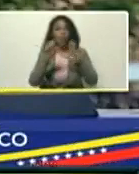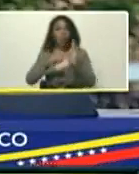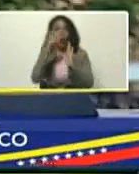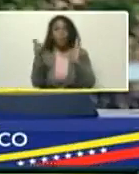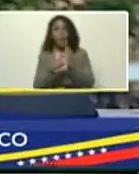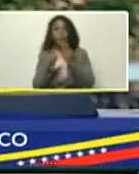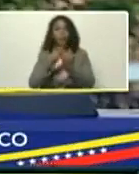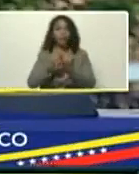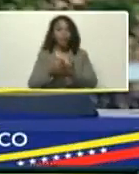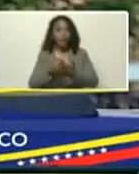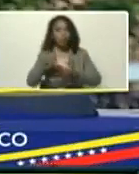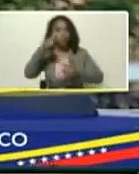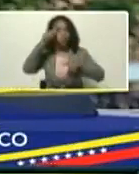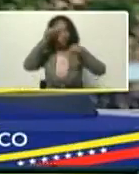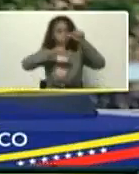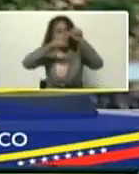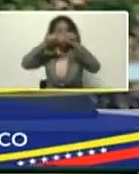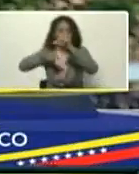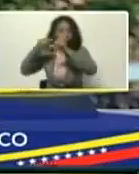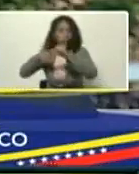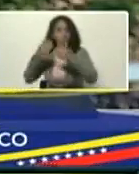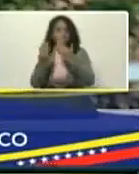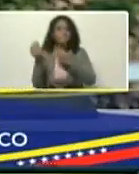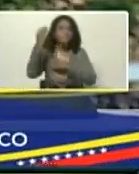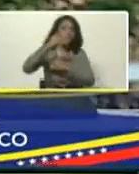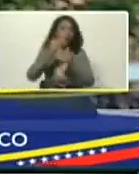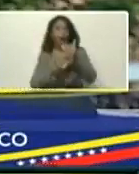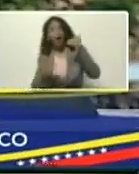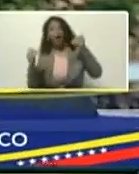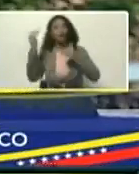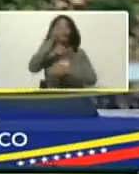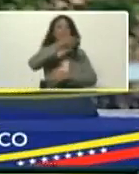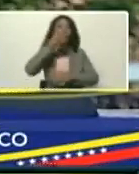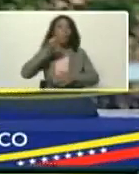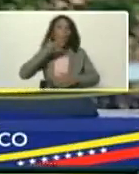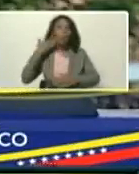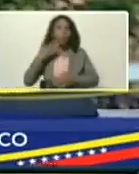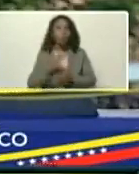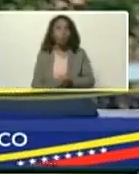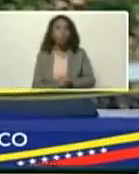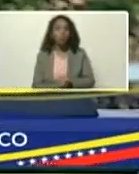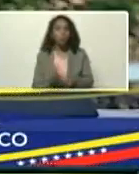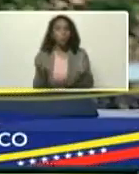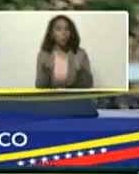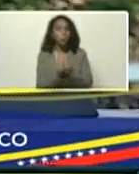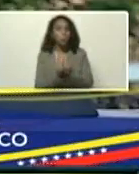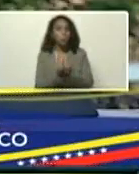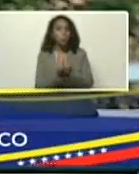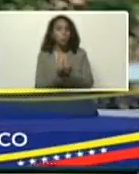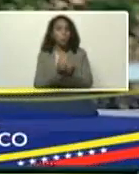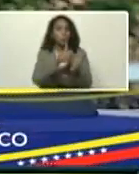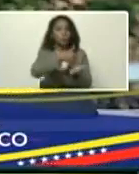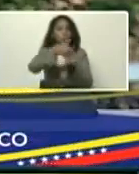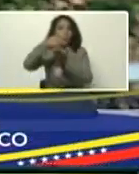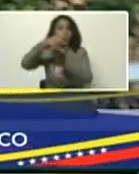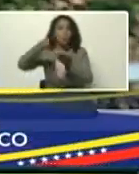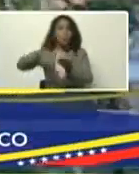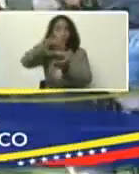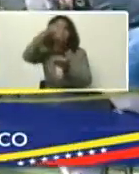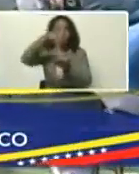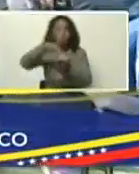revista, supervisada, arbitrada, del más alto nivel, con el premio nacional,